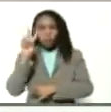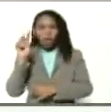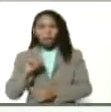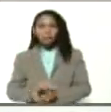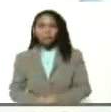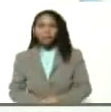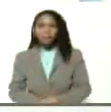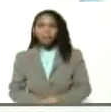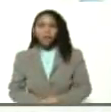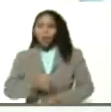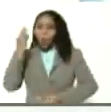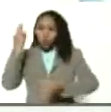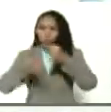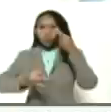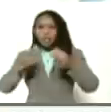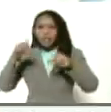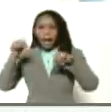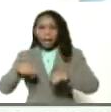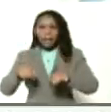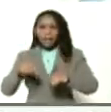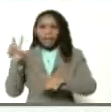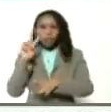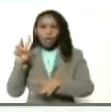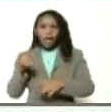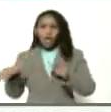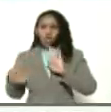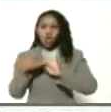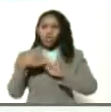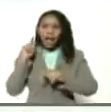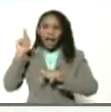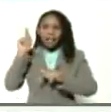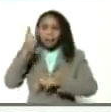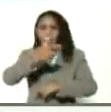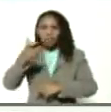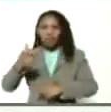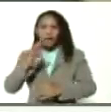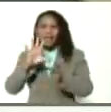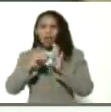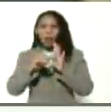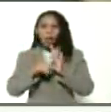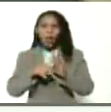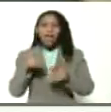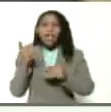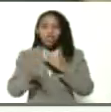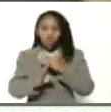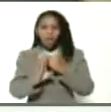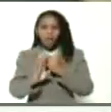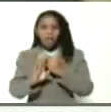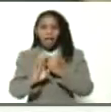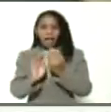que haya justicia contra aquellos que se han robado y tienen secuestrado